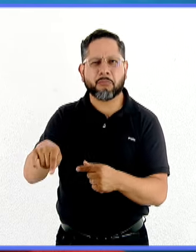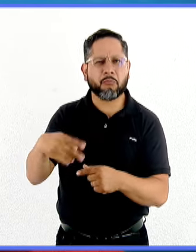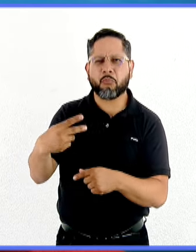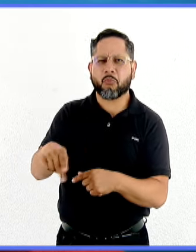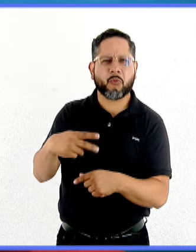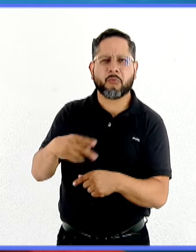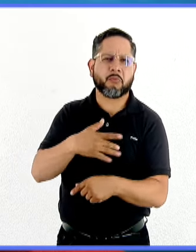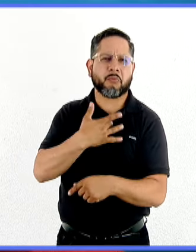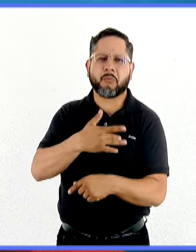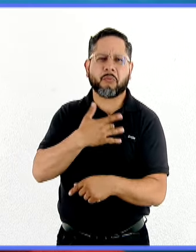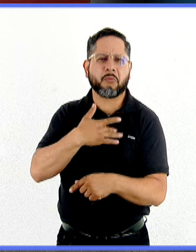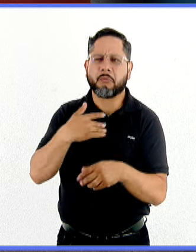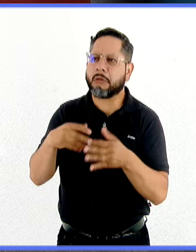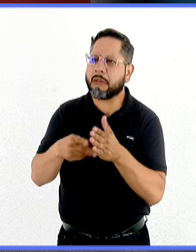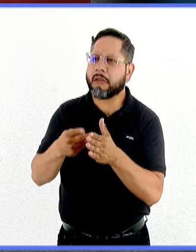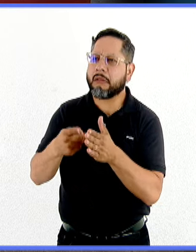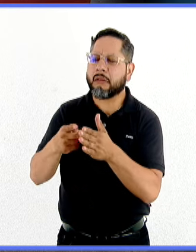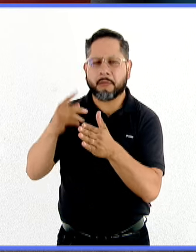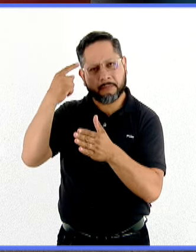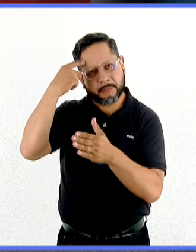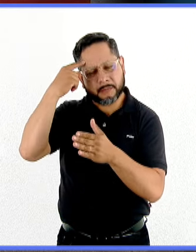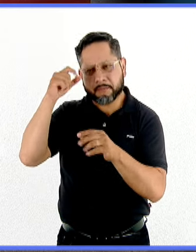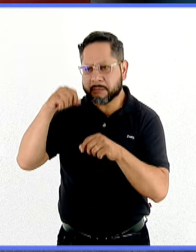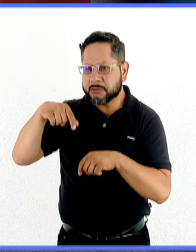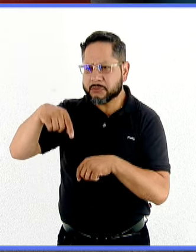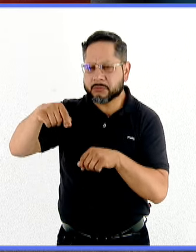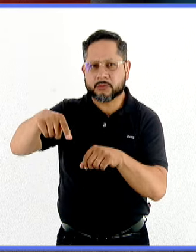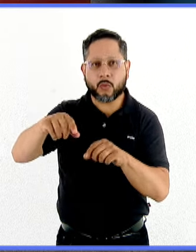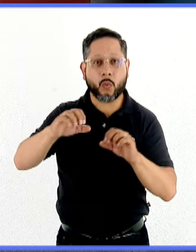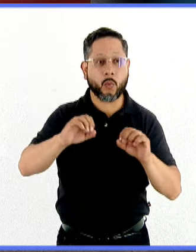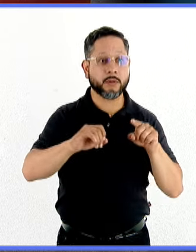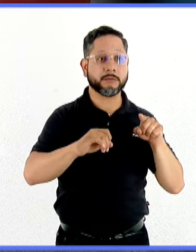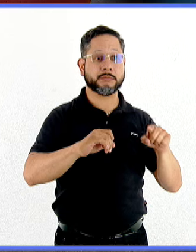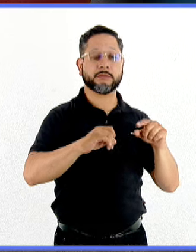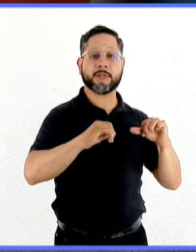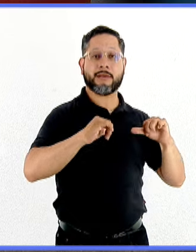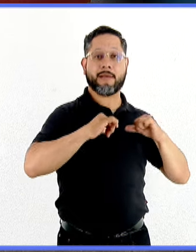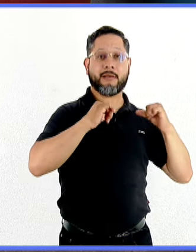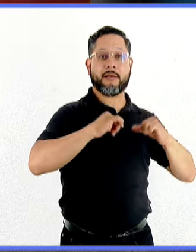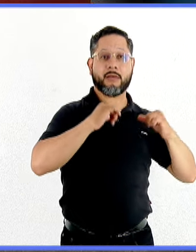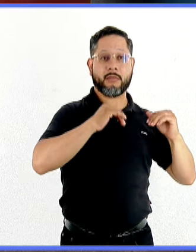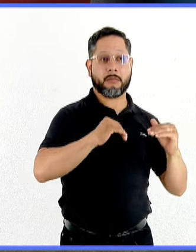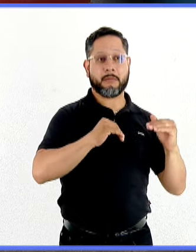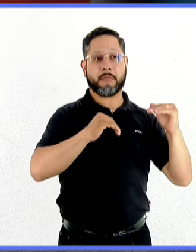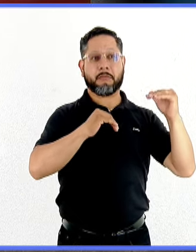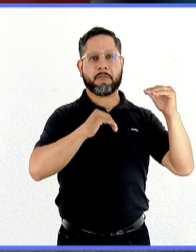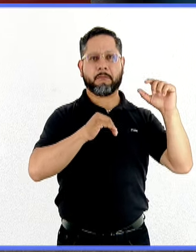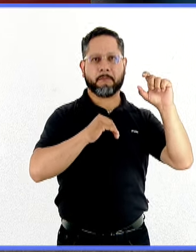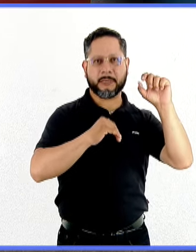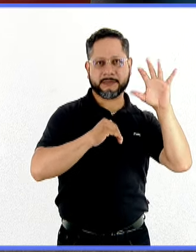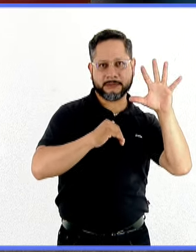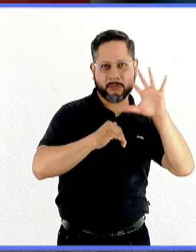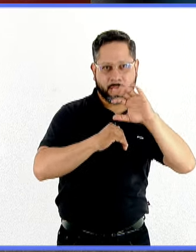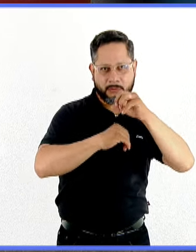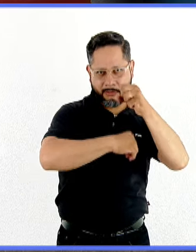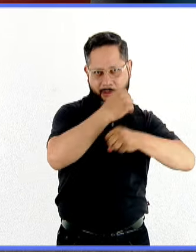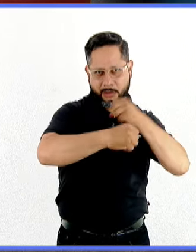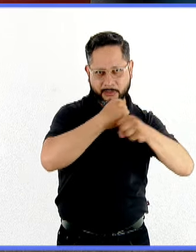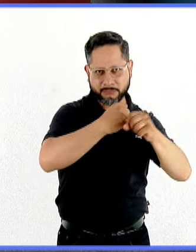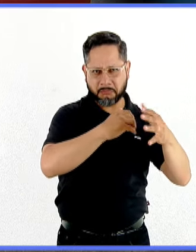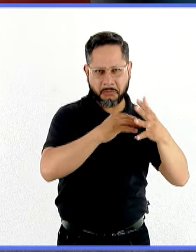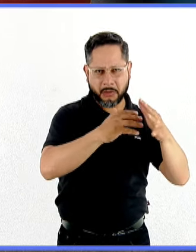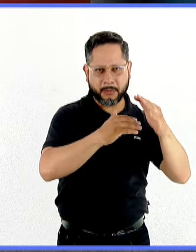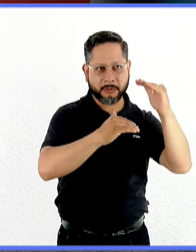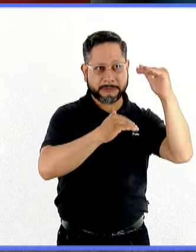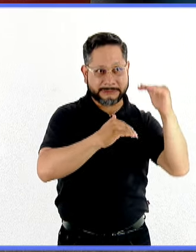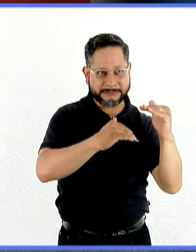recurrentes, o generalmente hacia la adolescencia tardía. principalmente antes de los 25 años de edad, podríamos identificar